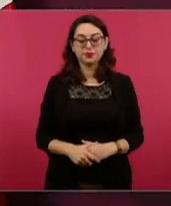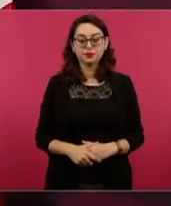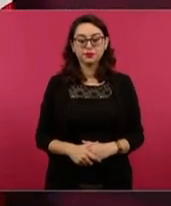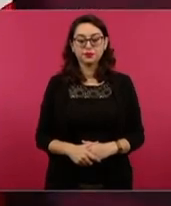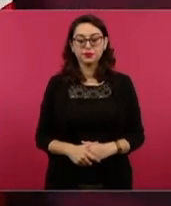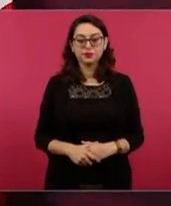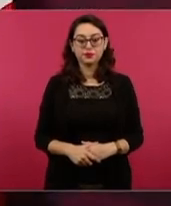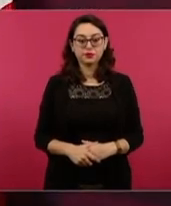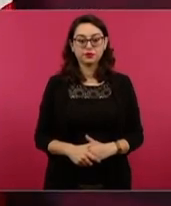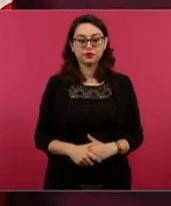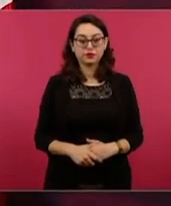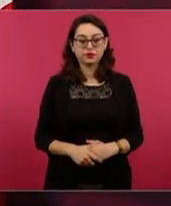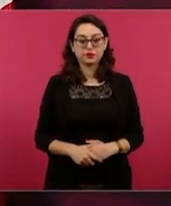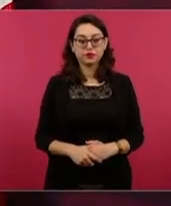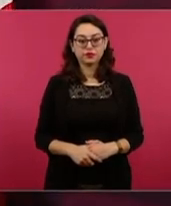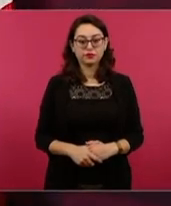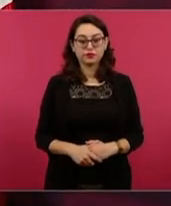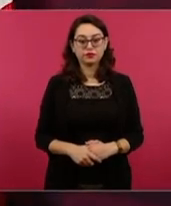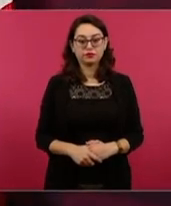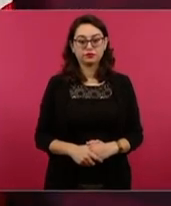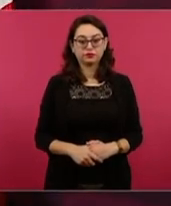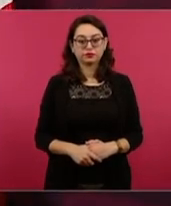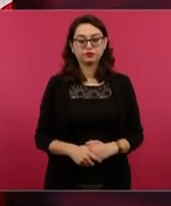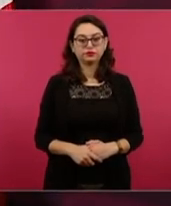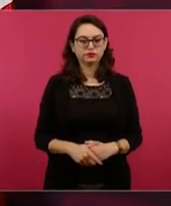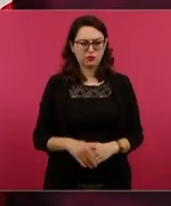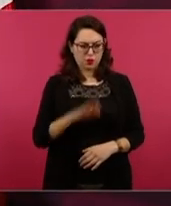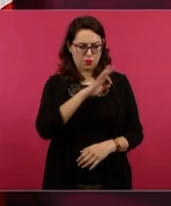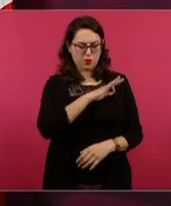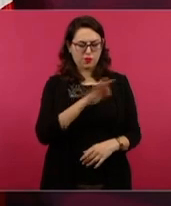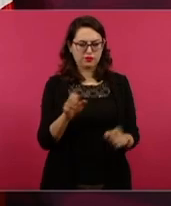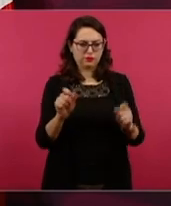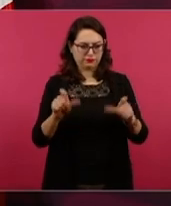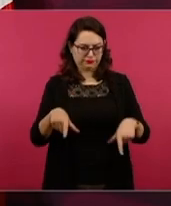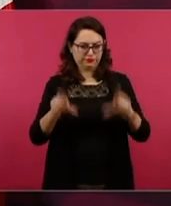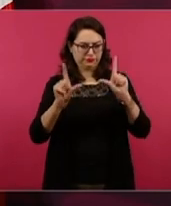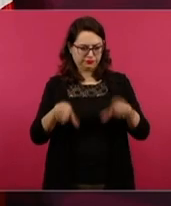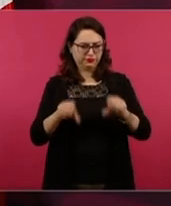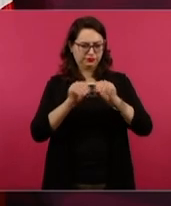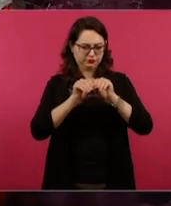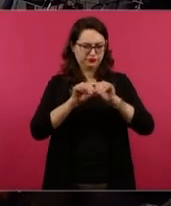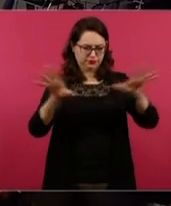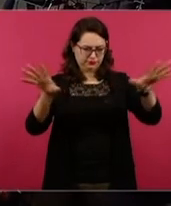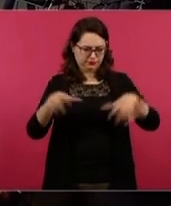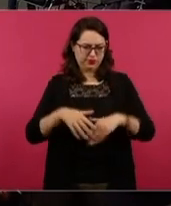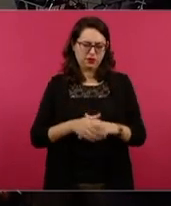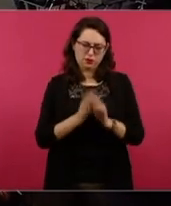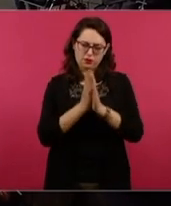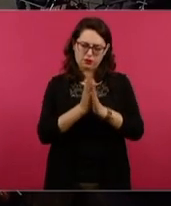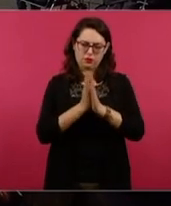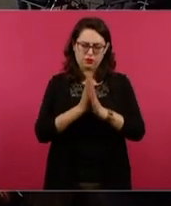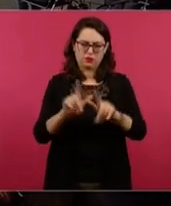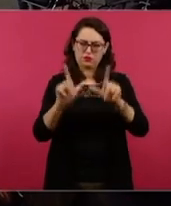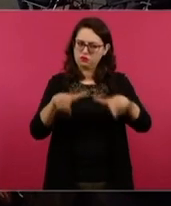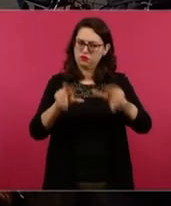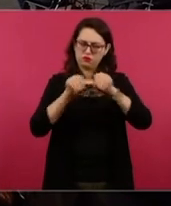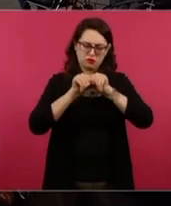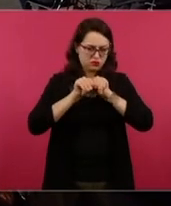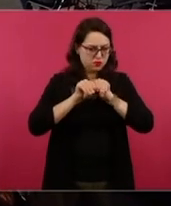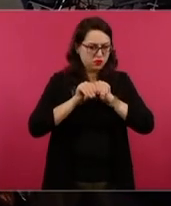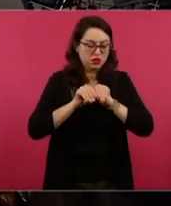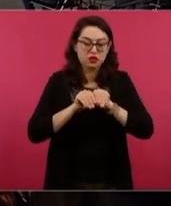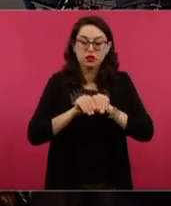Pues ahí está. A ver si lo subimos a la página para que se